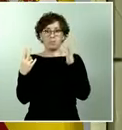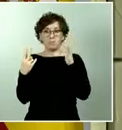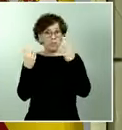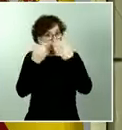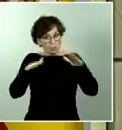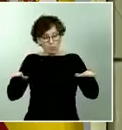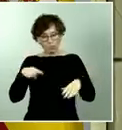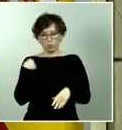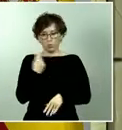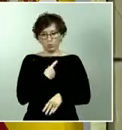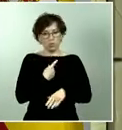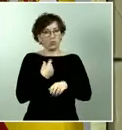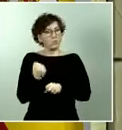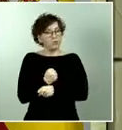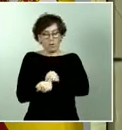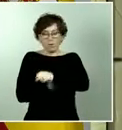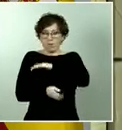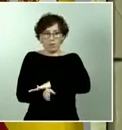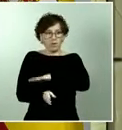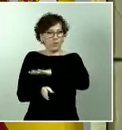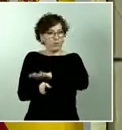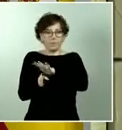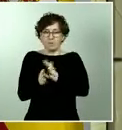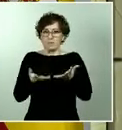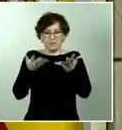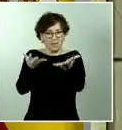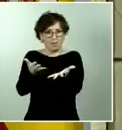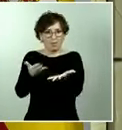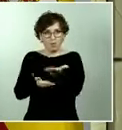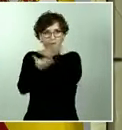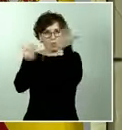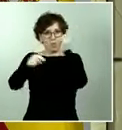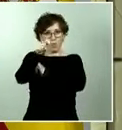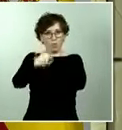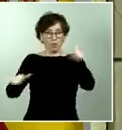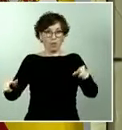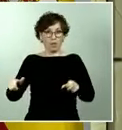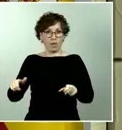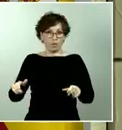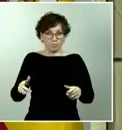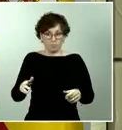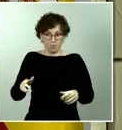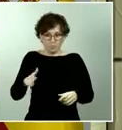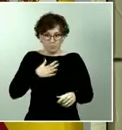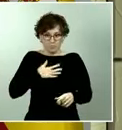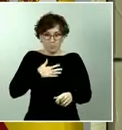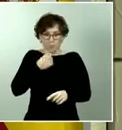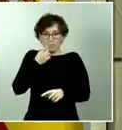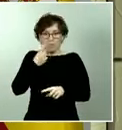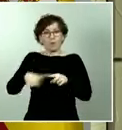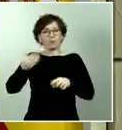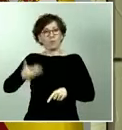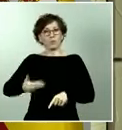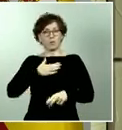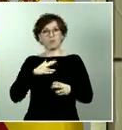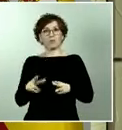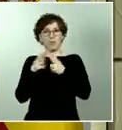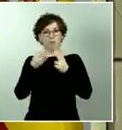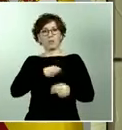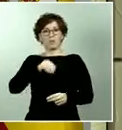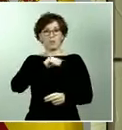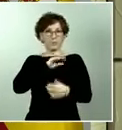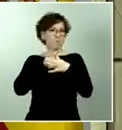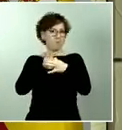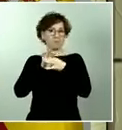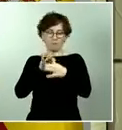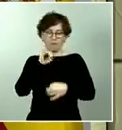prestando un servicio a los ciudadanos porque eso el ejército es una parte muy importante de la sociedad española y se encuentra muy unida la misma en cuanto